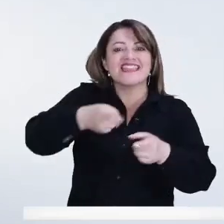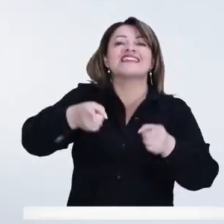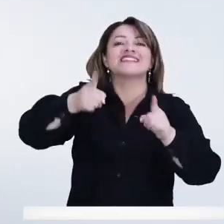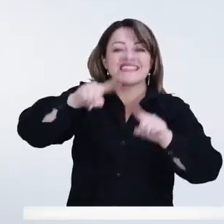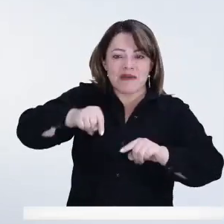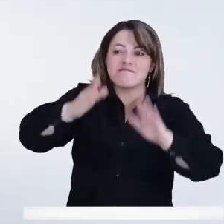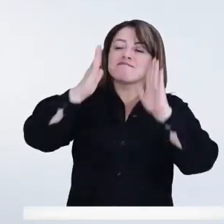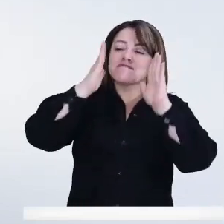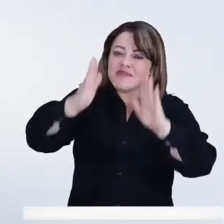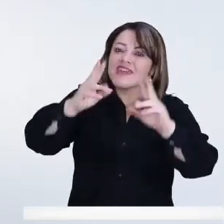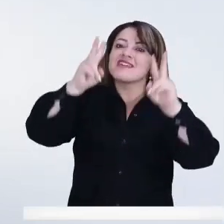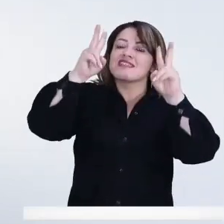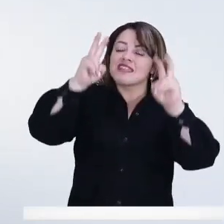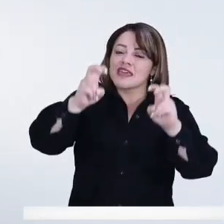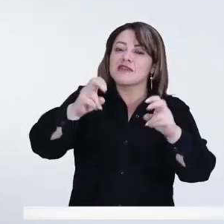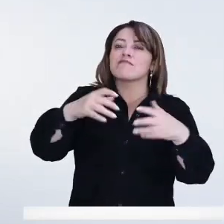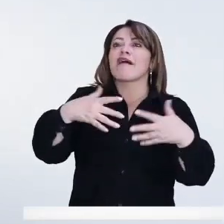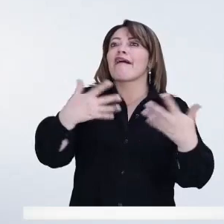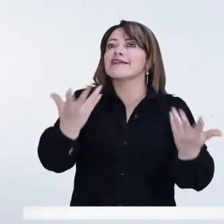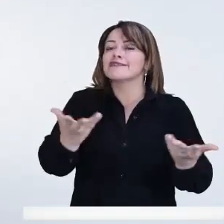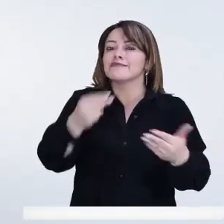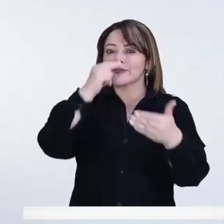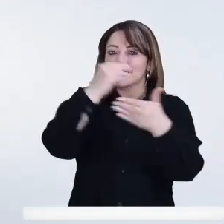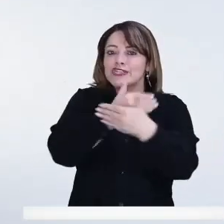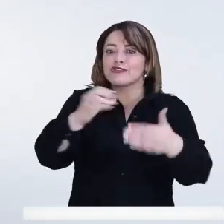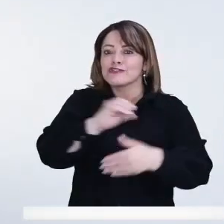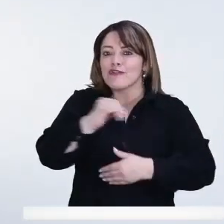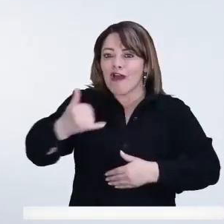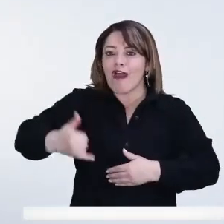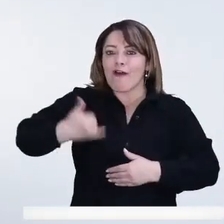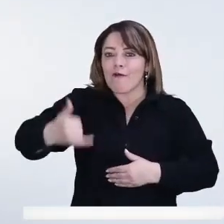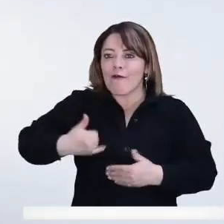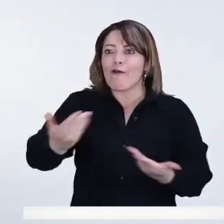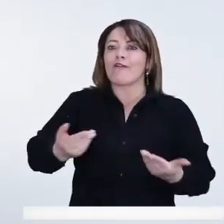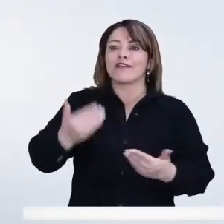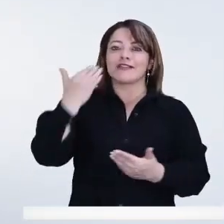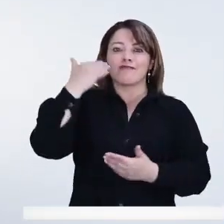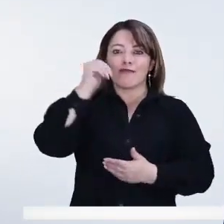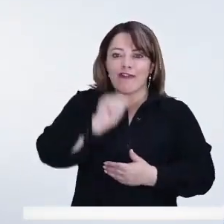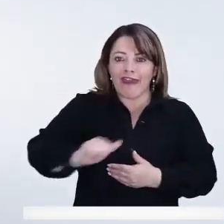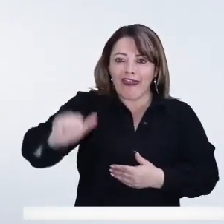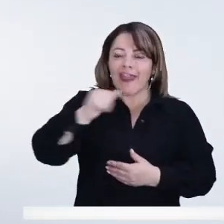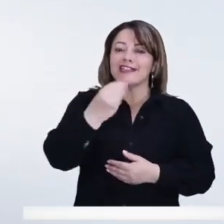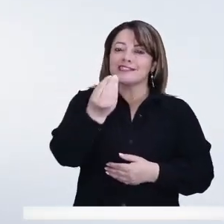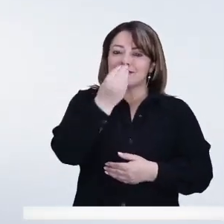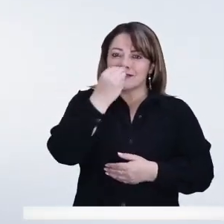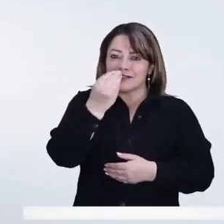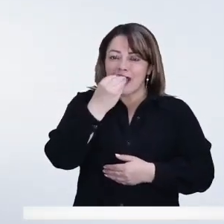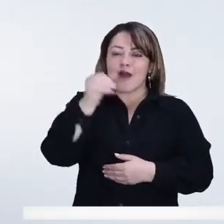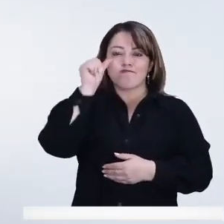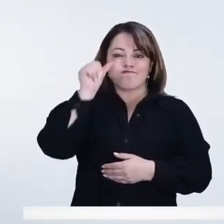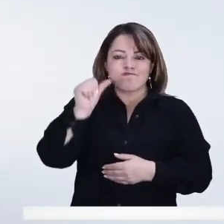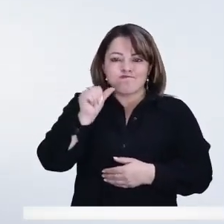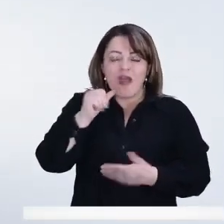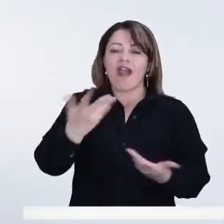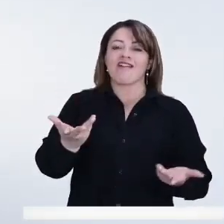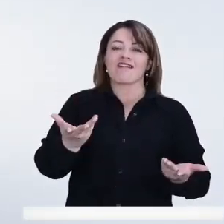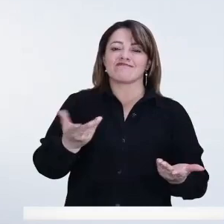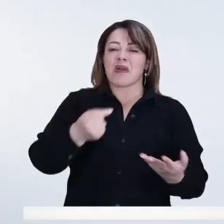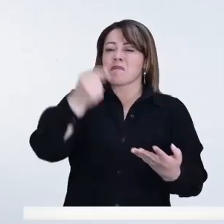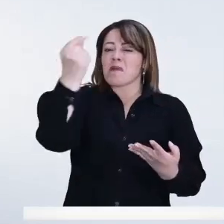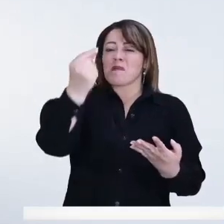que corresponden a los temas, por ejemplo, de niñas y niños, las mujeres, por ejemplo, el tema de la alimentación de la